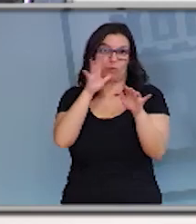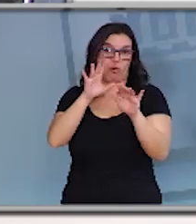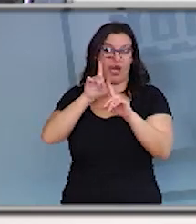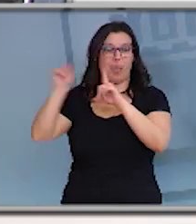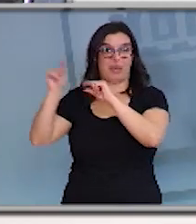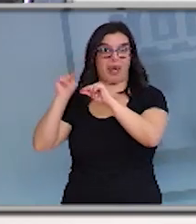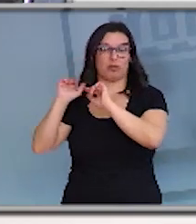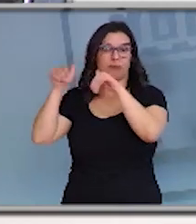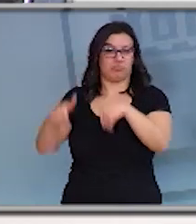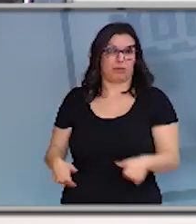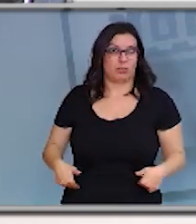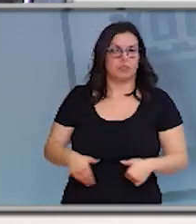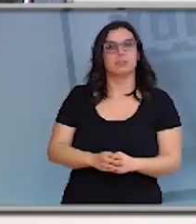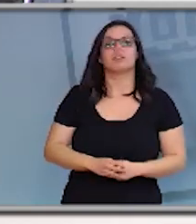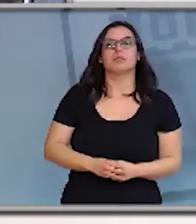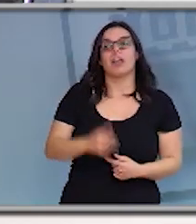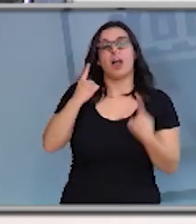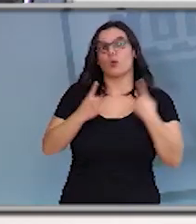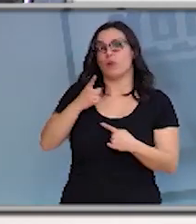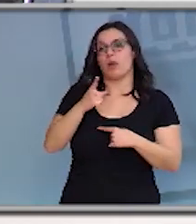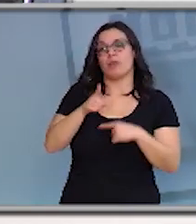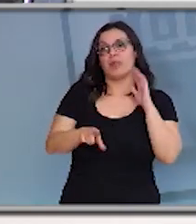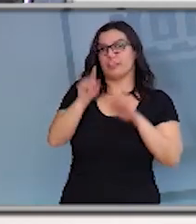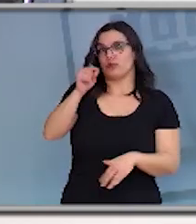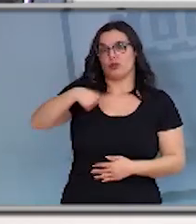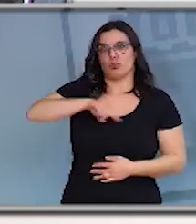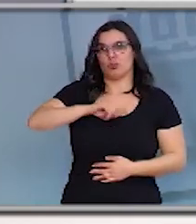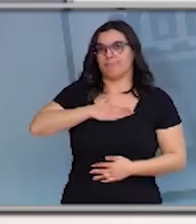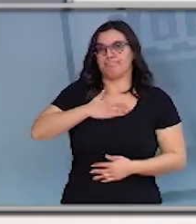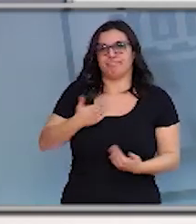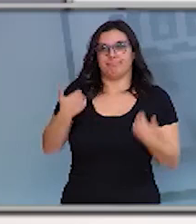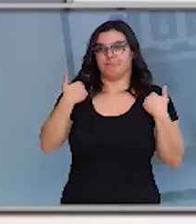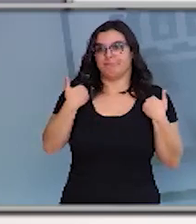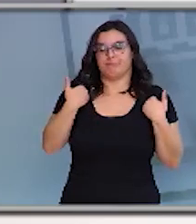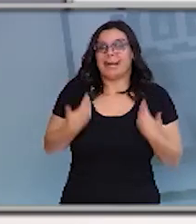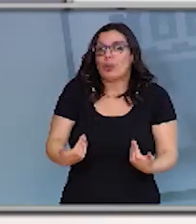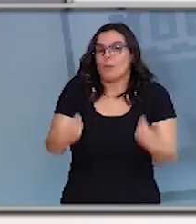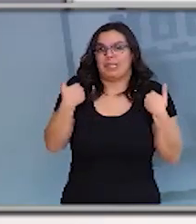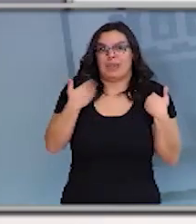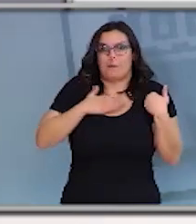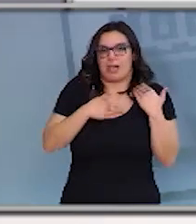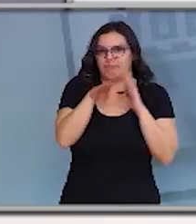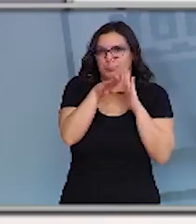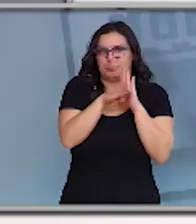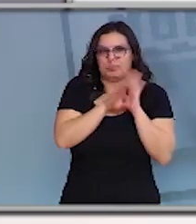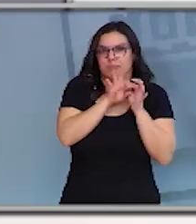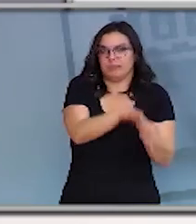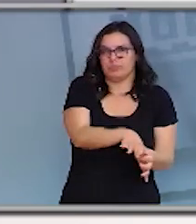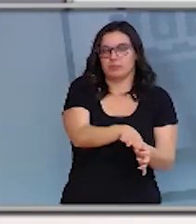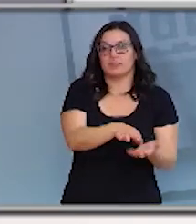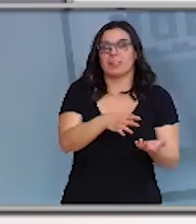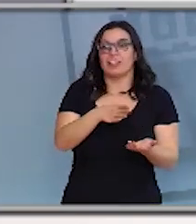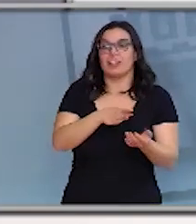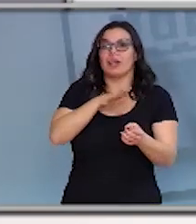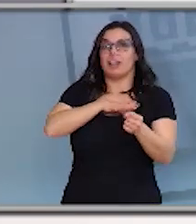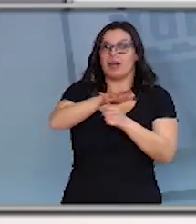no nos corresponden a nosotros. Nosotros tomamos las decisiones en función de nuestras competencias. Respecto del ámbito del plan